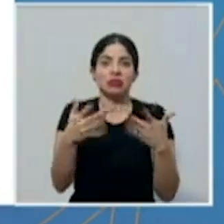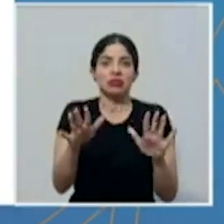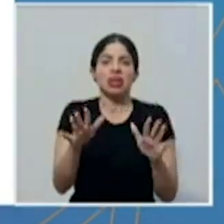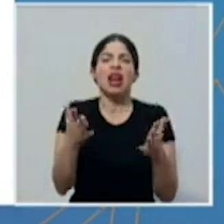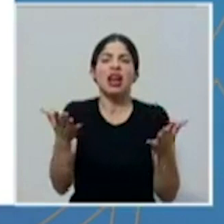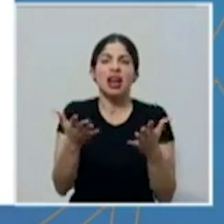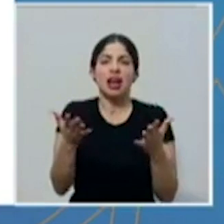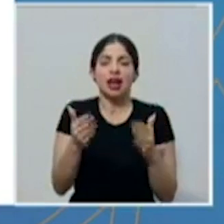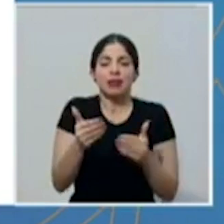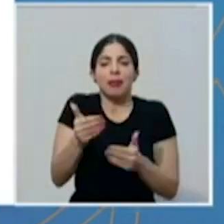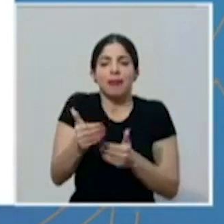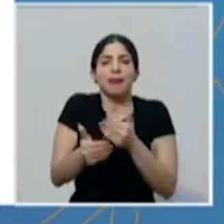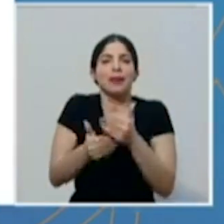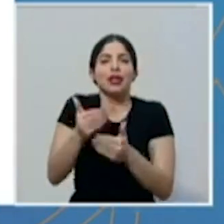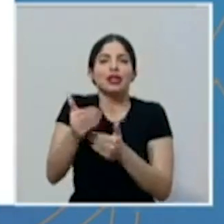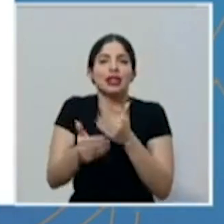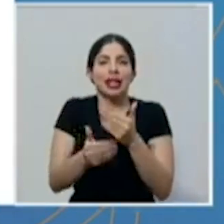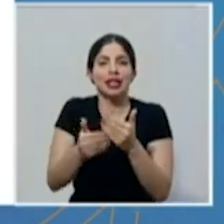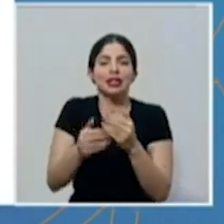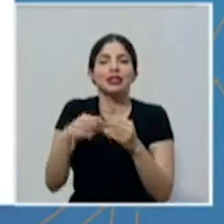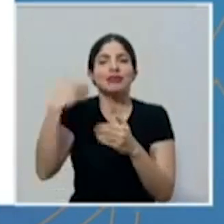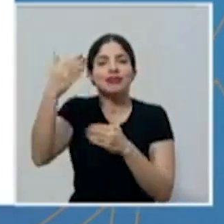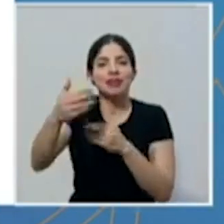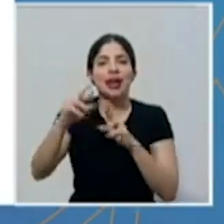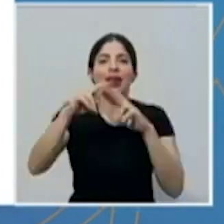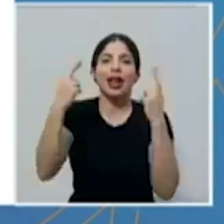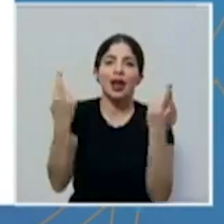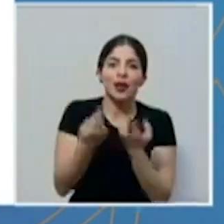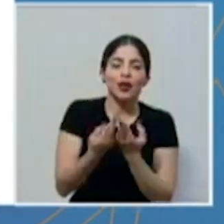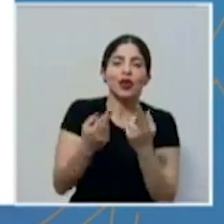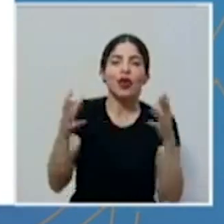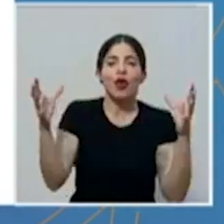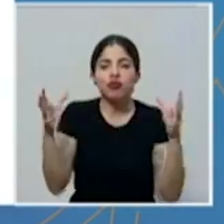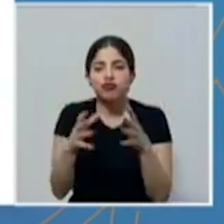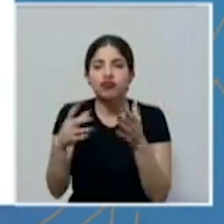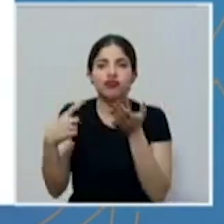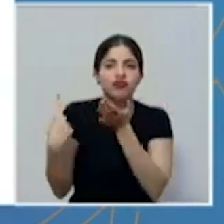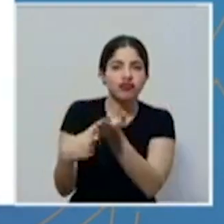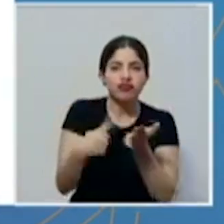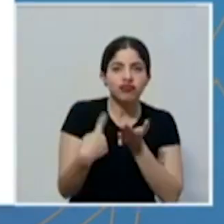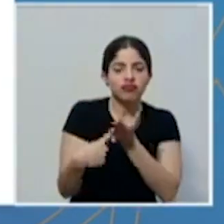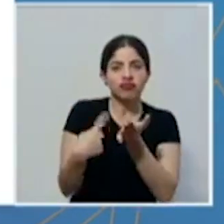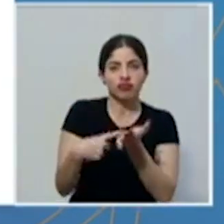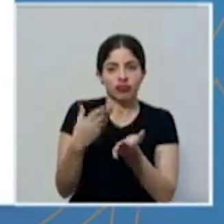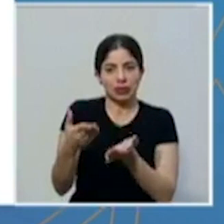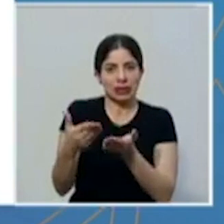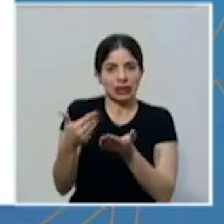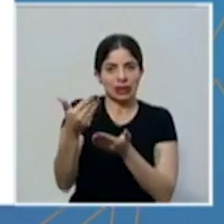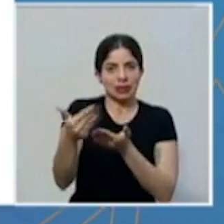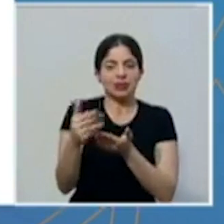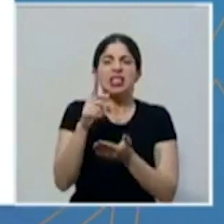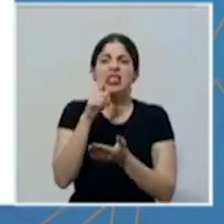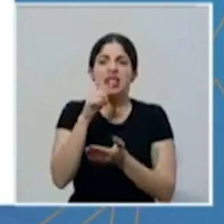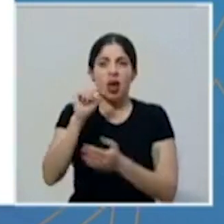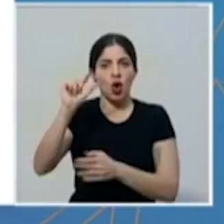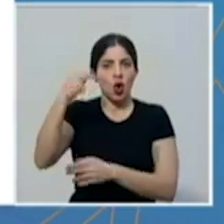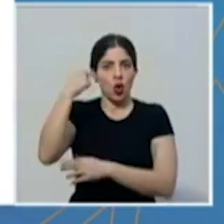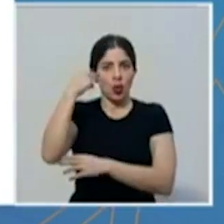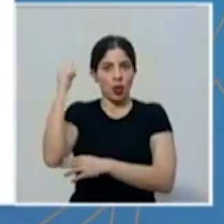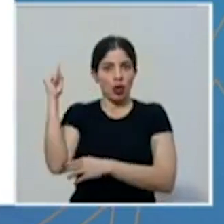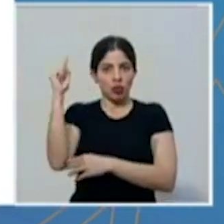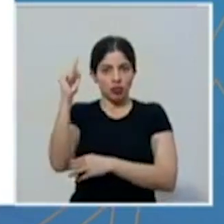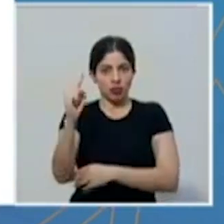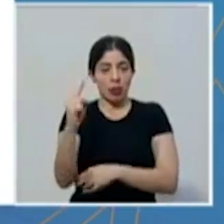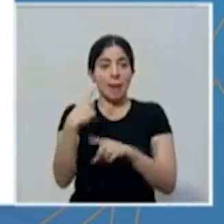propiamente el proceso de reuniones, foros e intercambios entre autoridades de gobierno